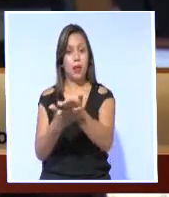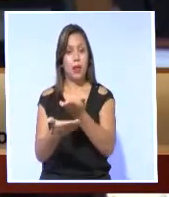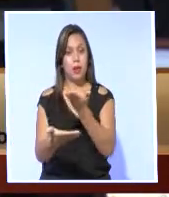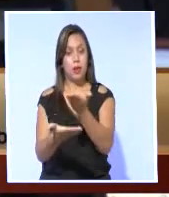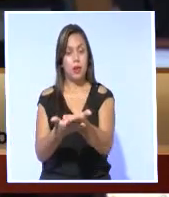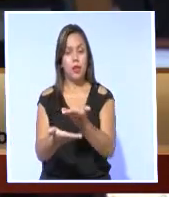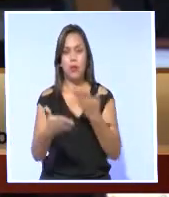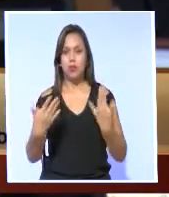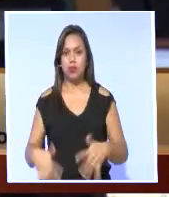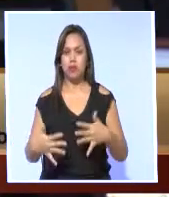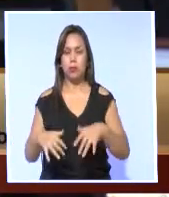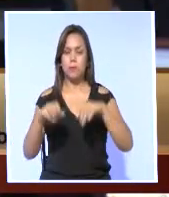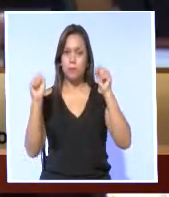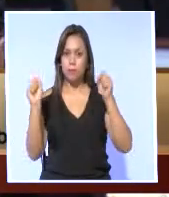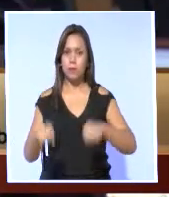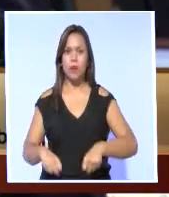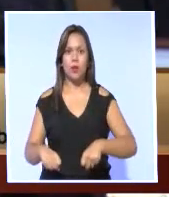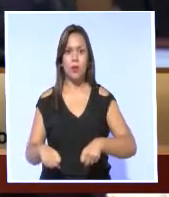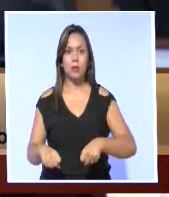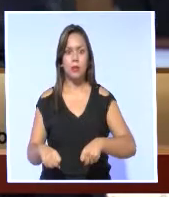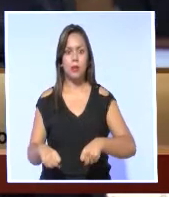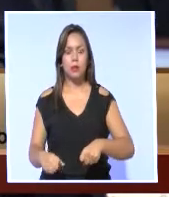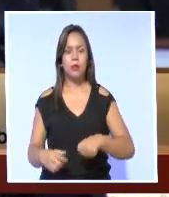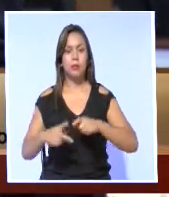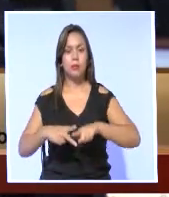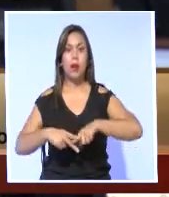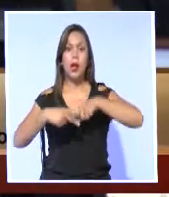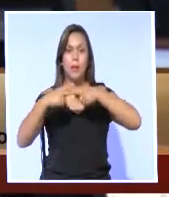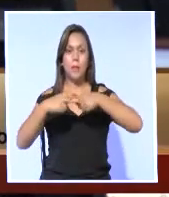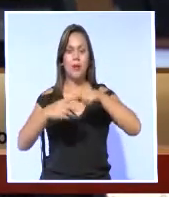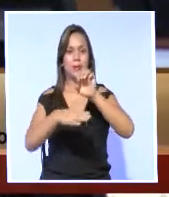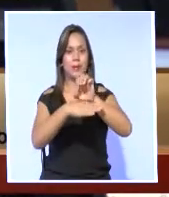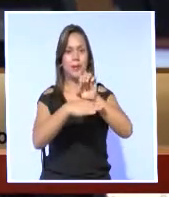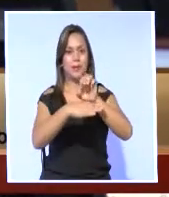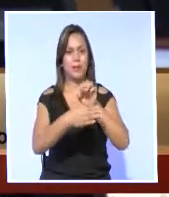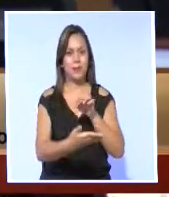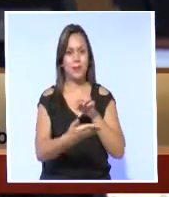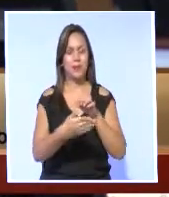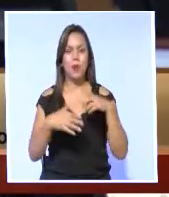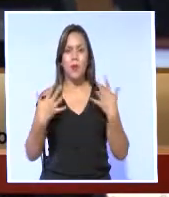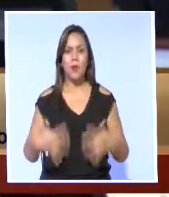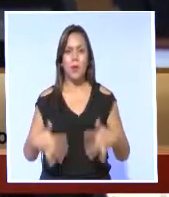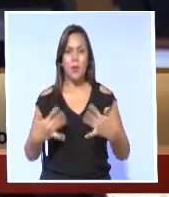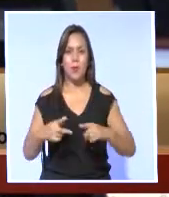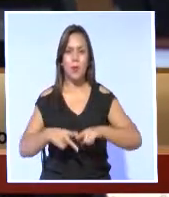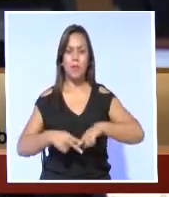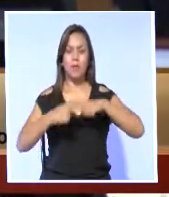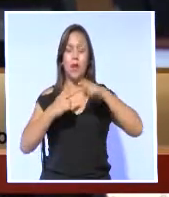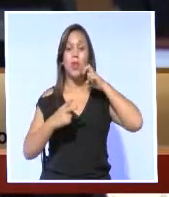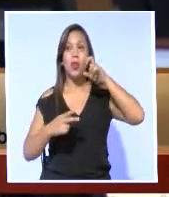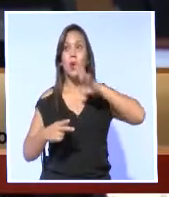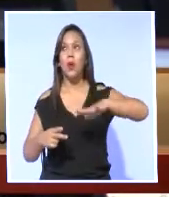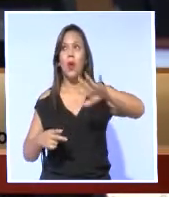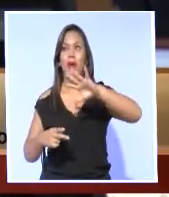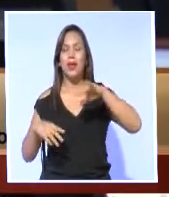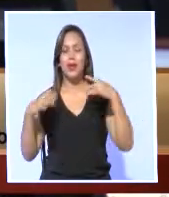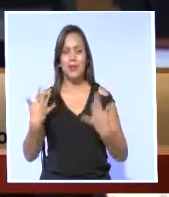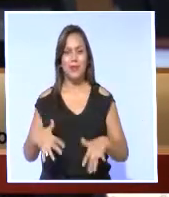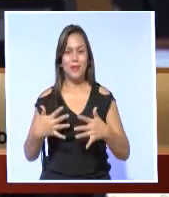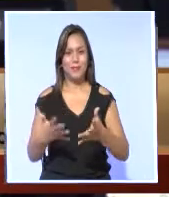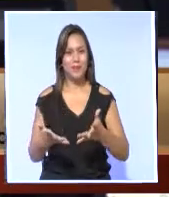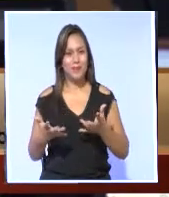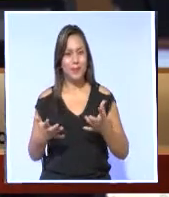son justamente las que van a permitir que comience el Ecuador a hacer esa potencia turística que hoy en día